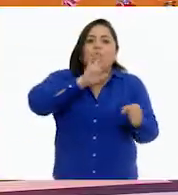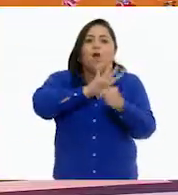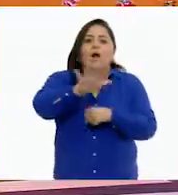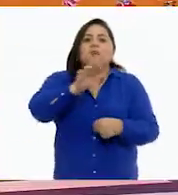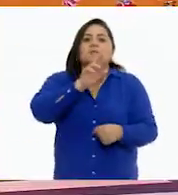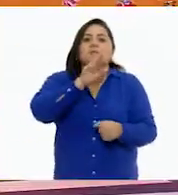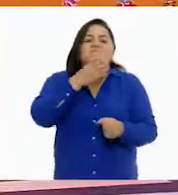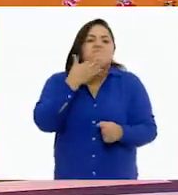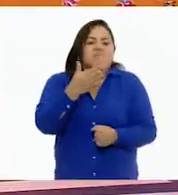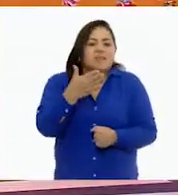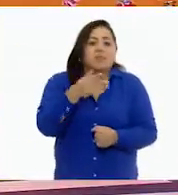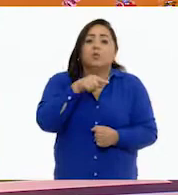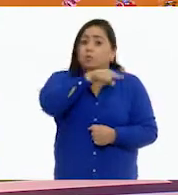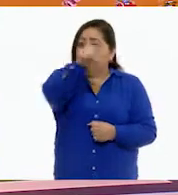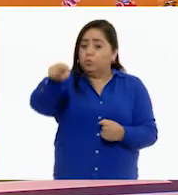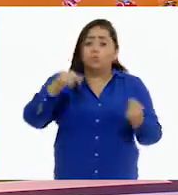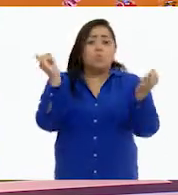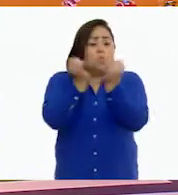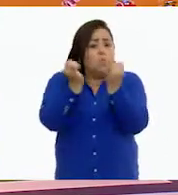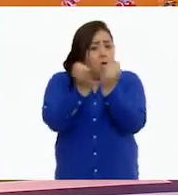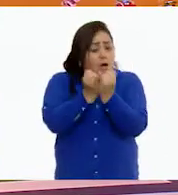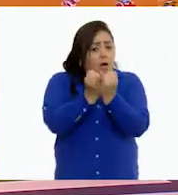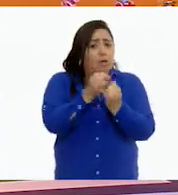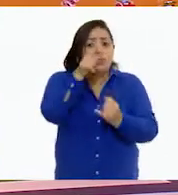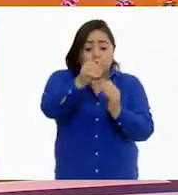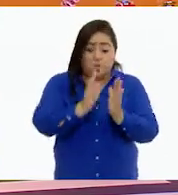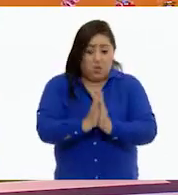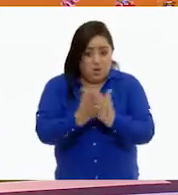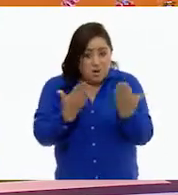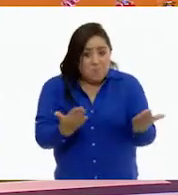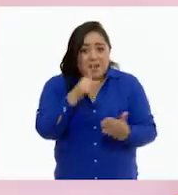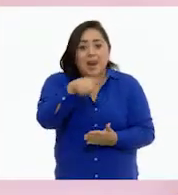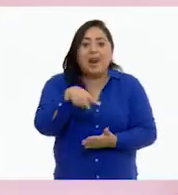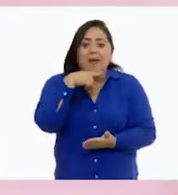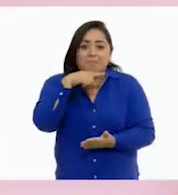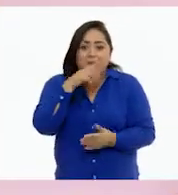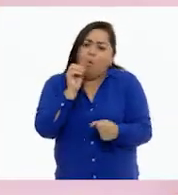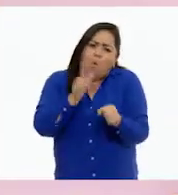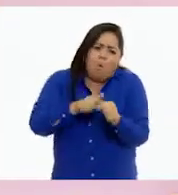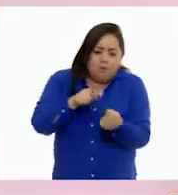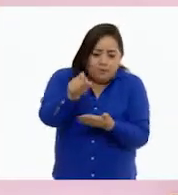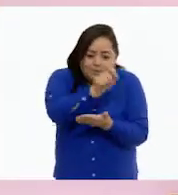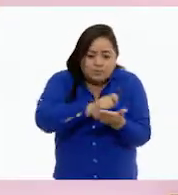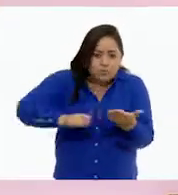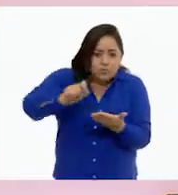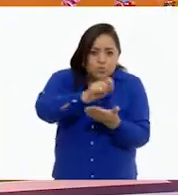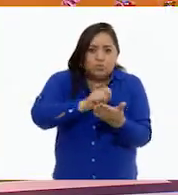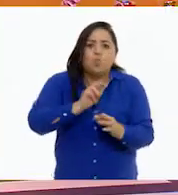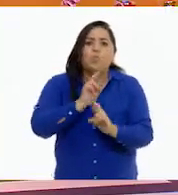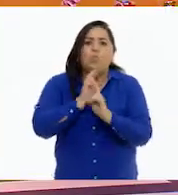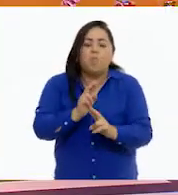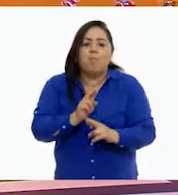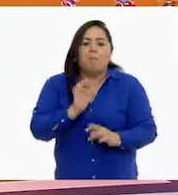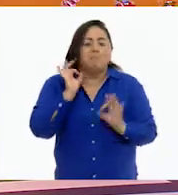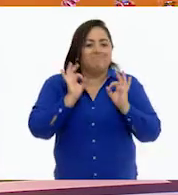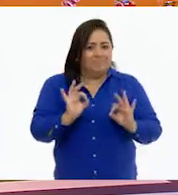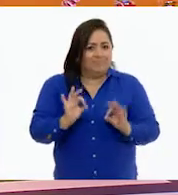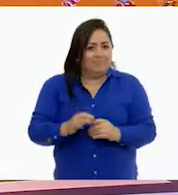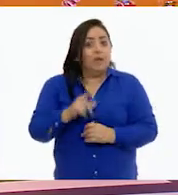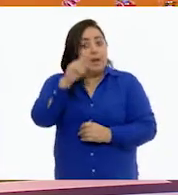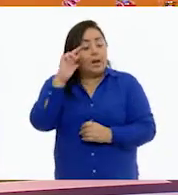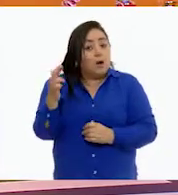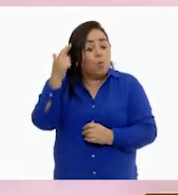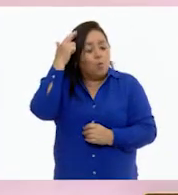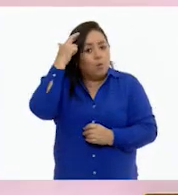correcta. Perfecto. En casita también te voy a pedir que en tu libro, con tu lápiz o algún color, encierres la respuesta correcta.